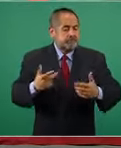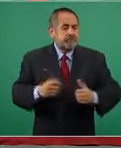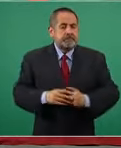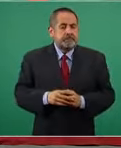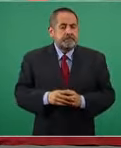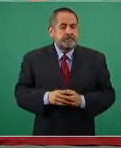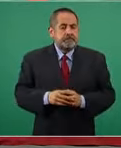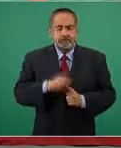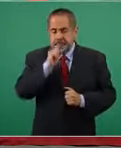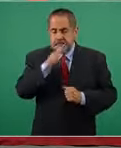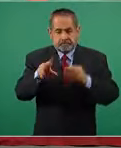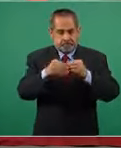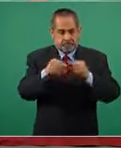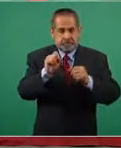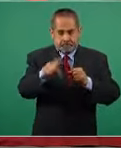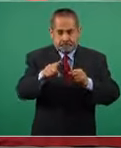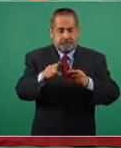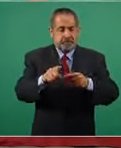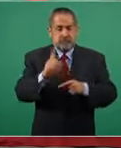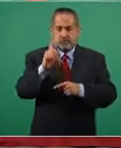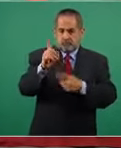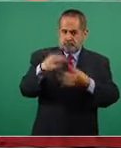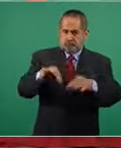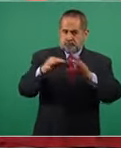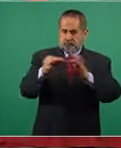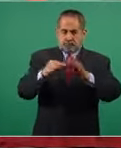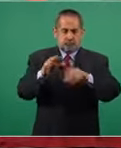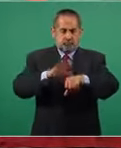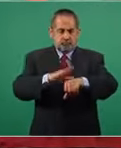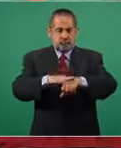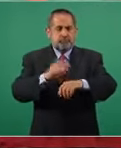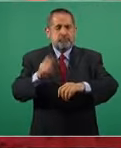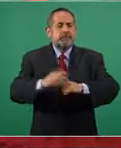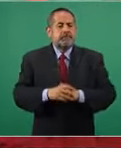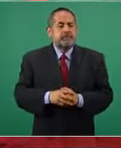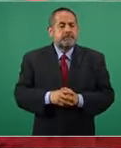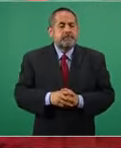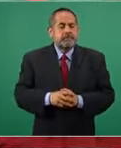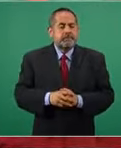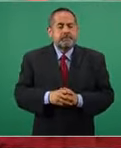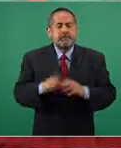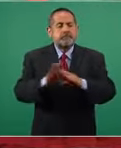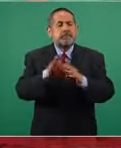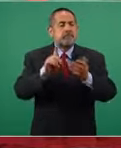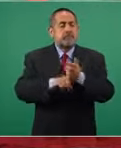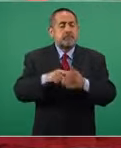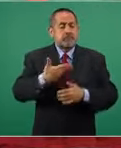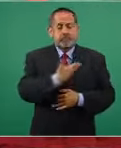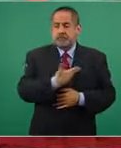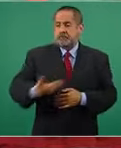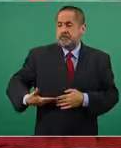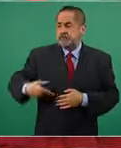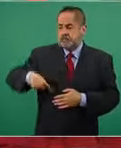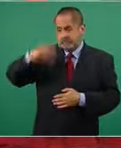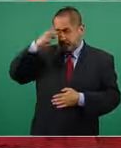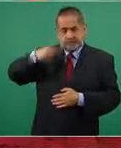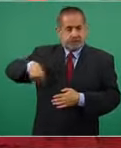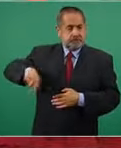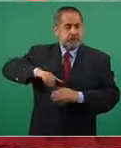Además, y esto es muy importante, se sostiene desde la Presidencia de la República